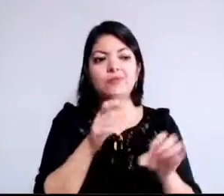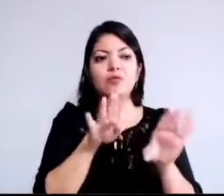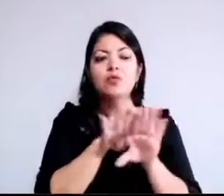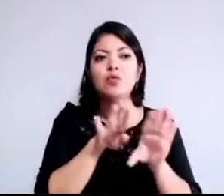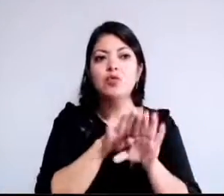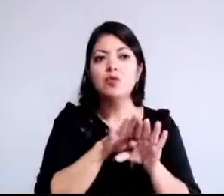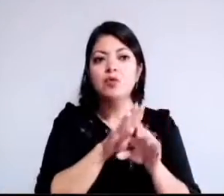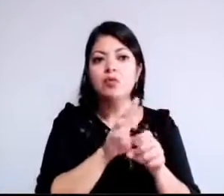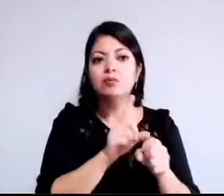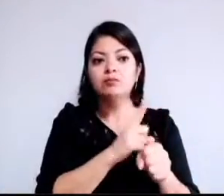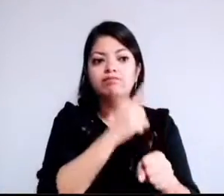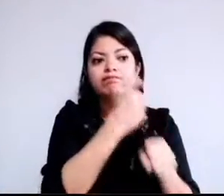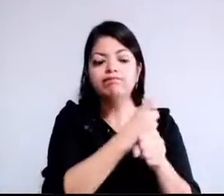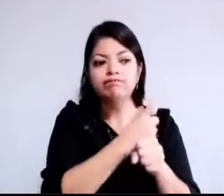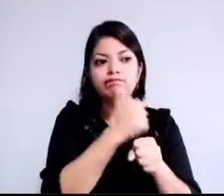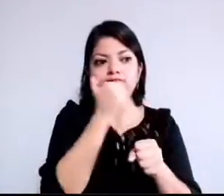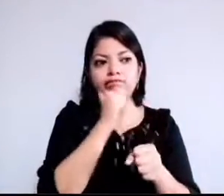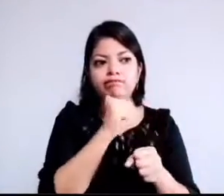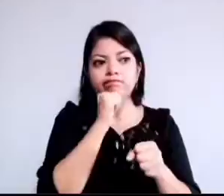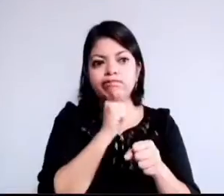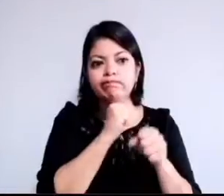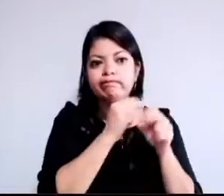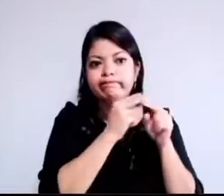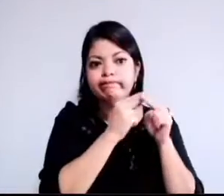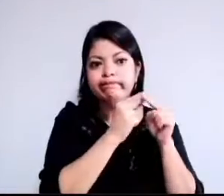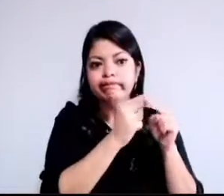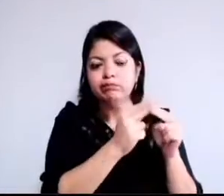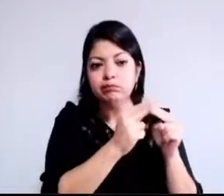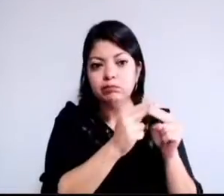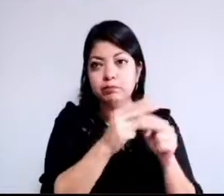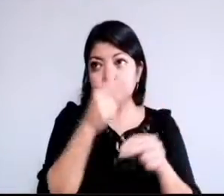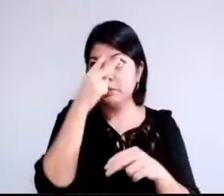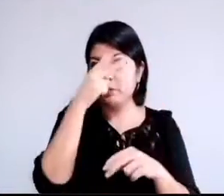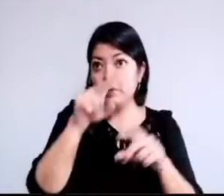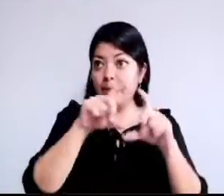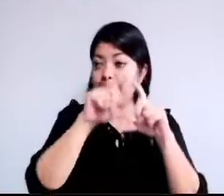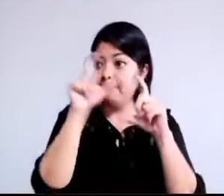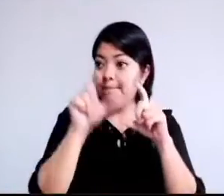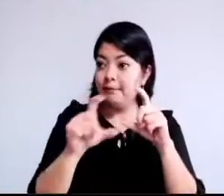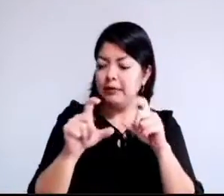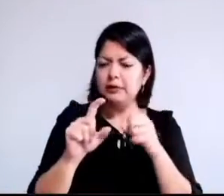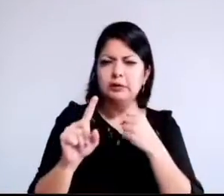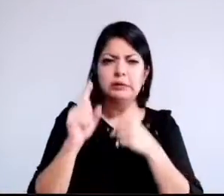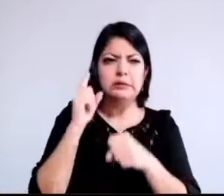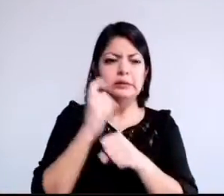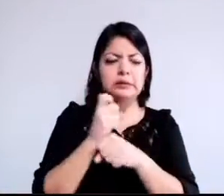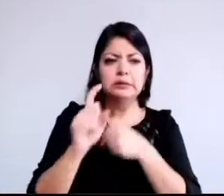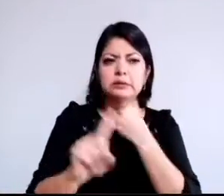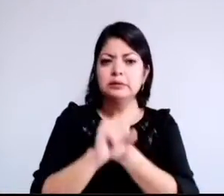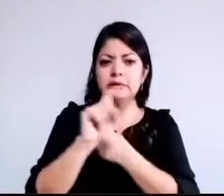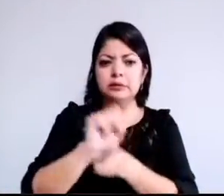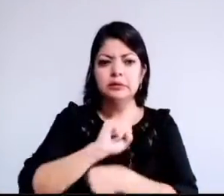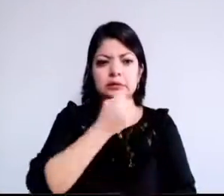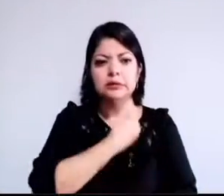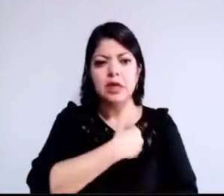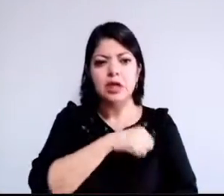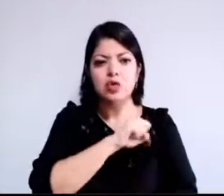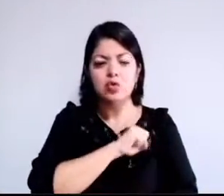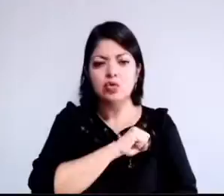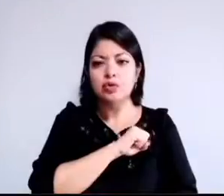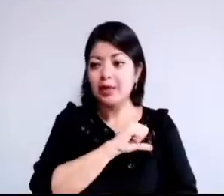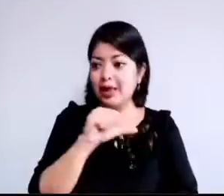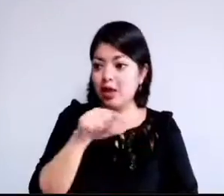a lo largo de los años. En México, uno de los problemas de salud que más afecta a los hombres